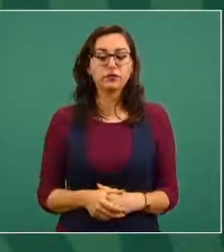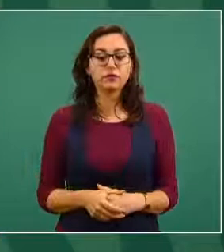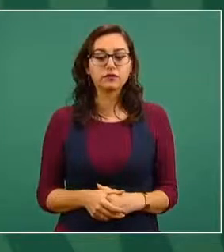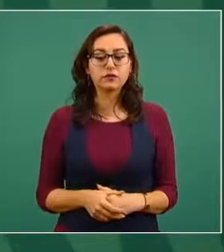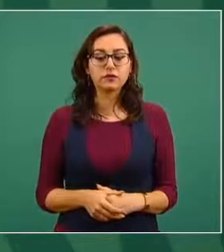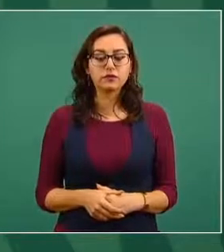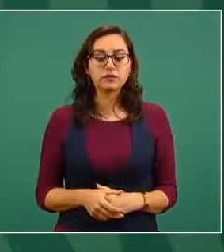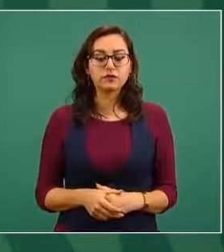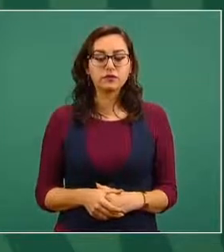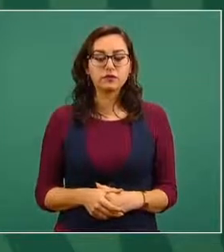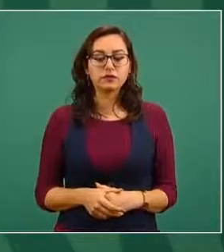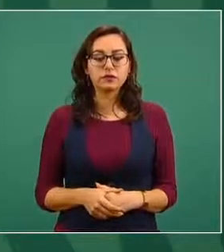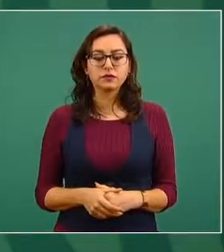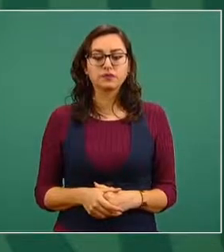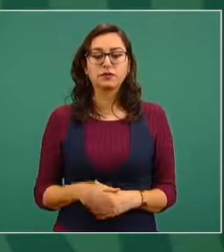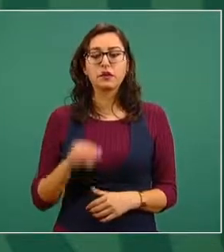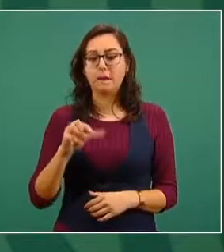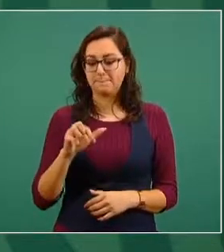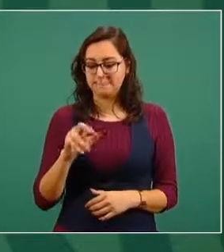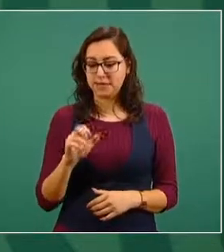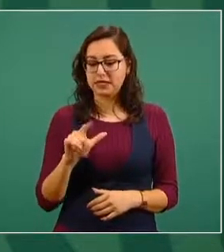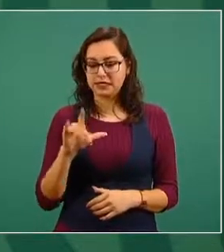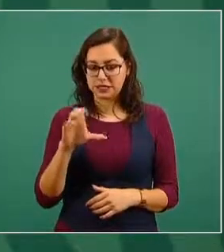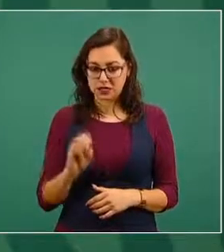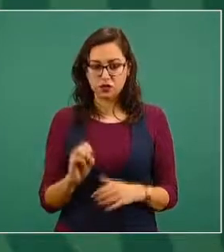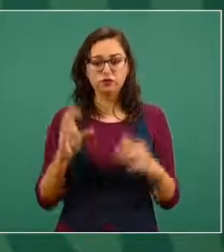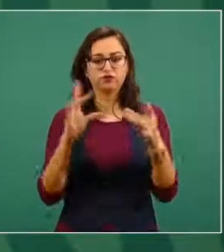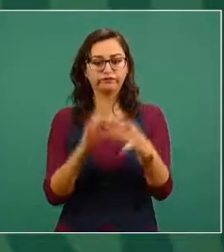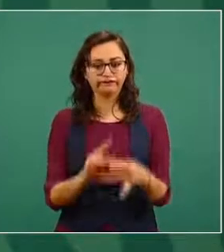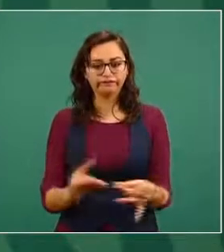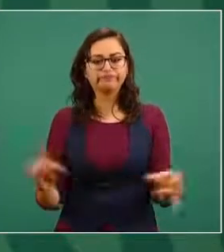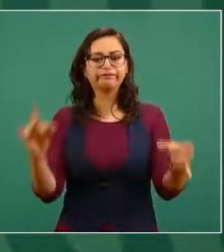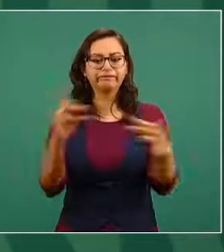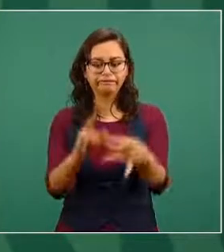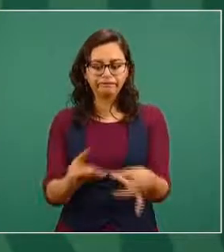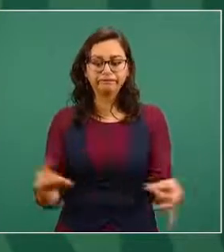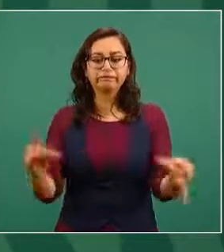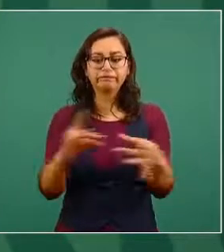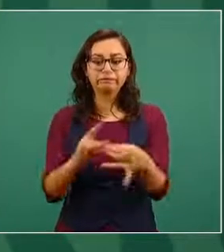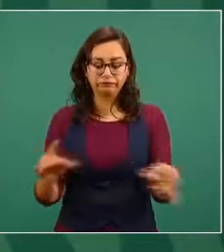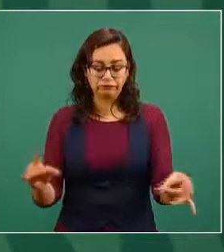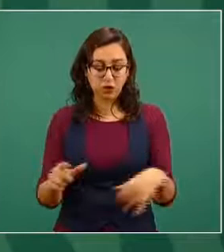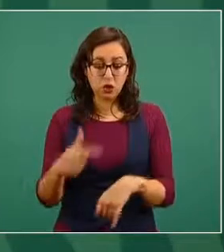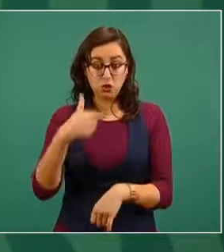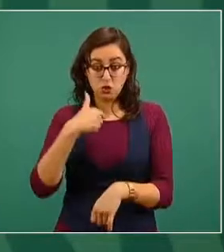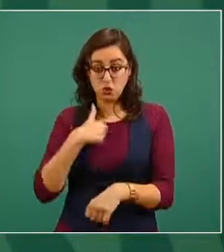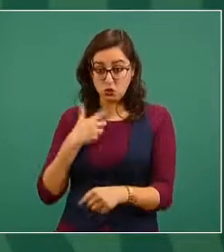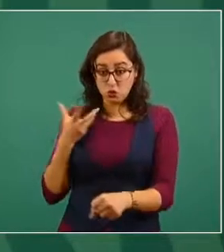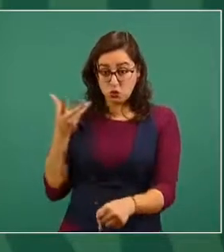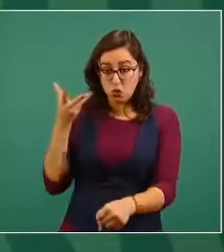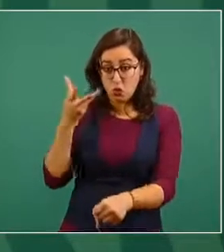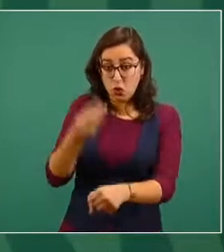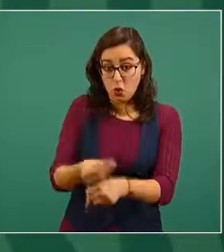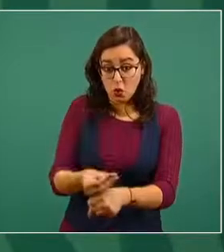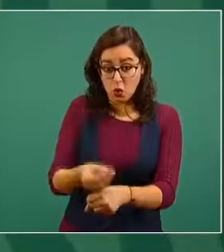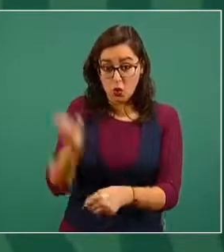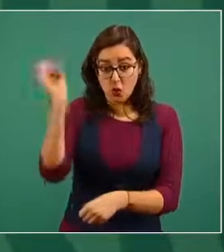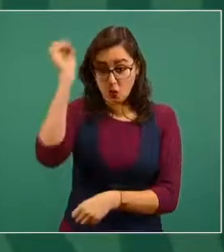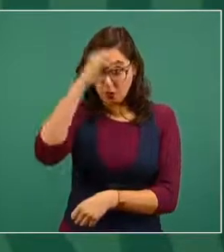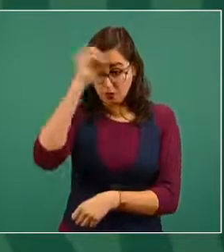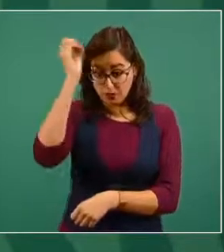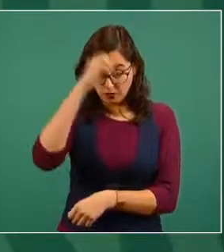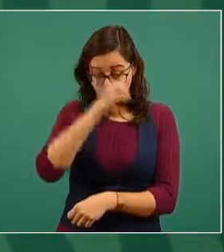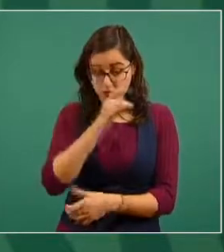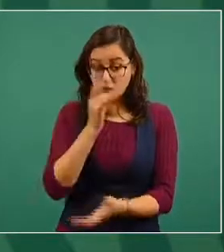que Marcelo exponga. Yo sólo agrego que he dado instrucciones